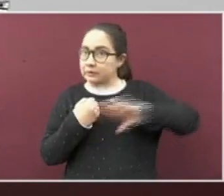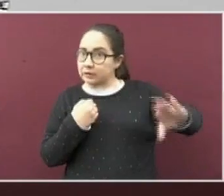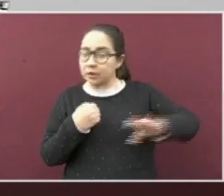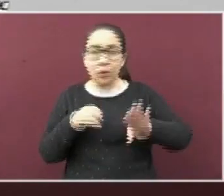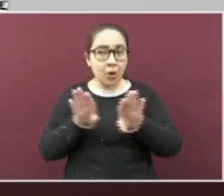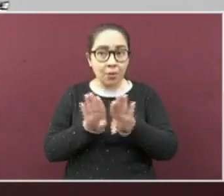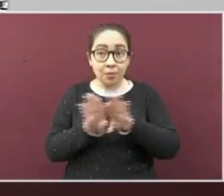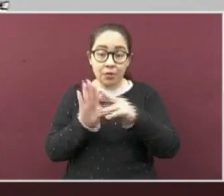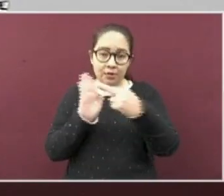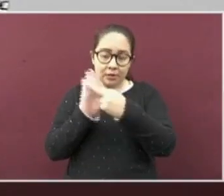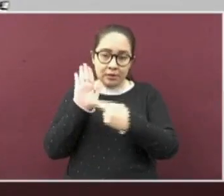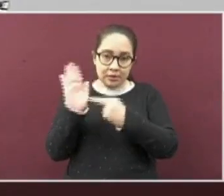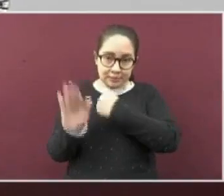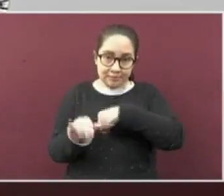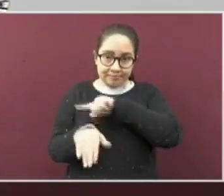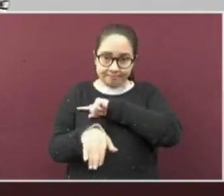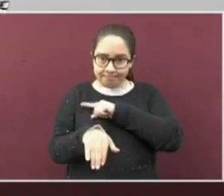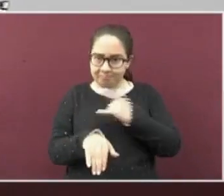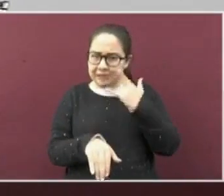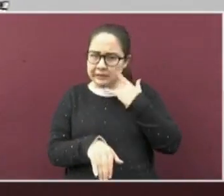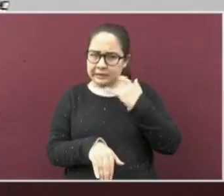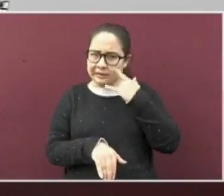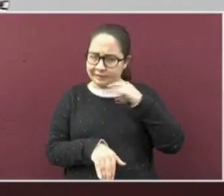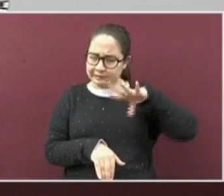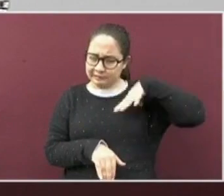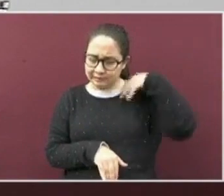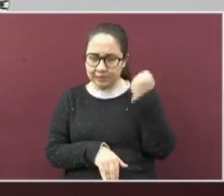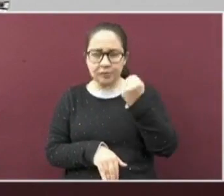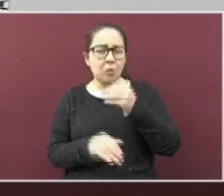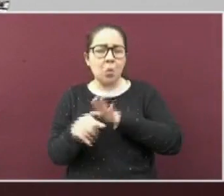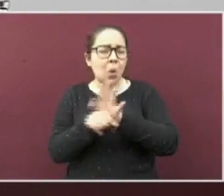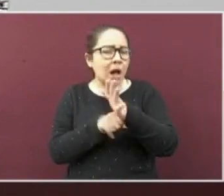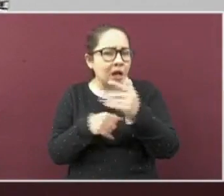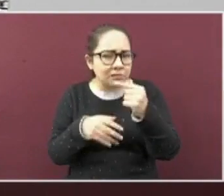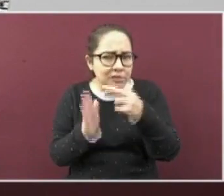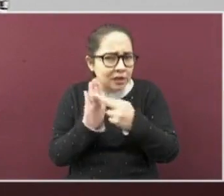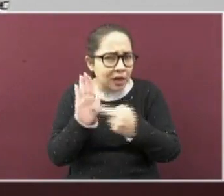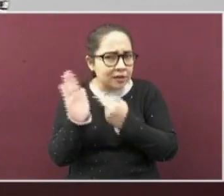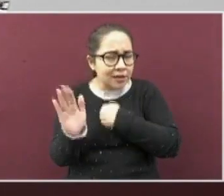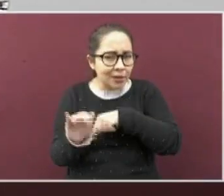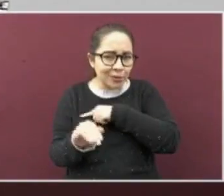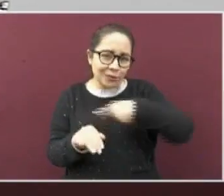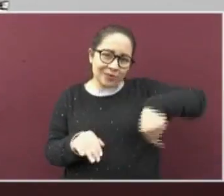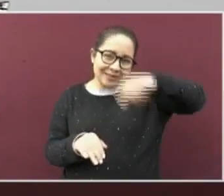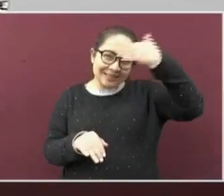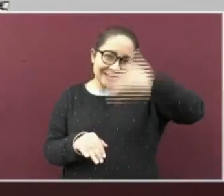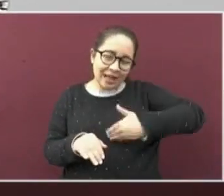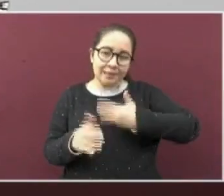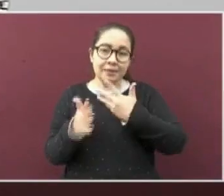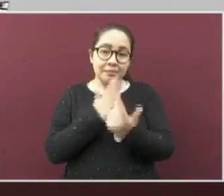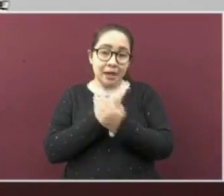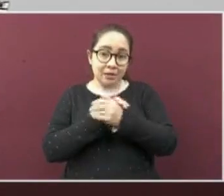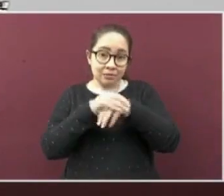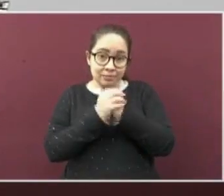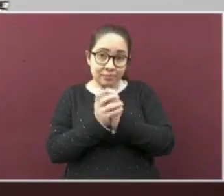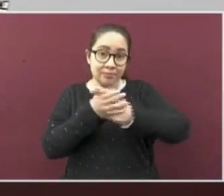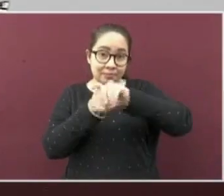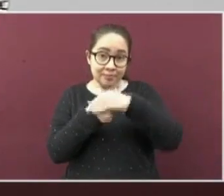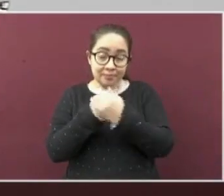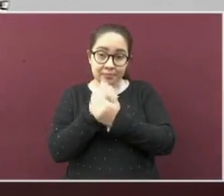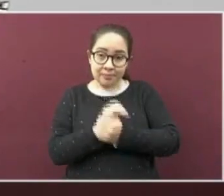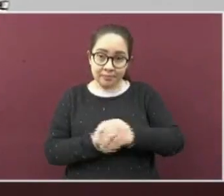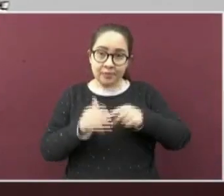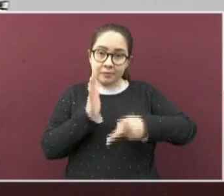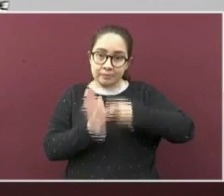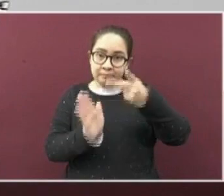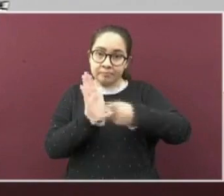de protección. Las ya conocidas, lavarse las manos regularmente. Evite, evite tocarse